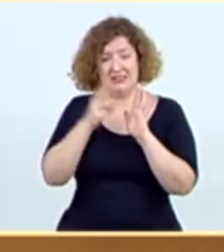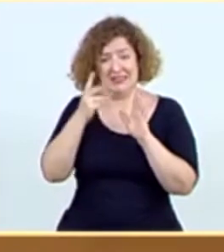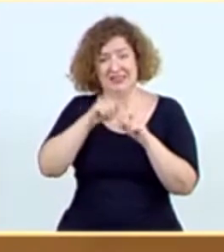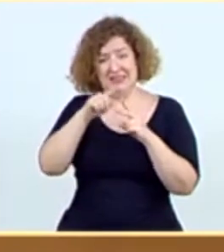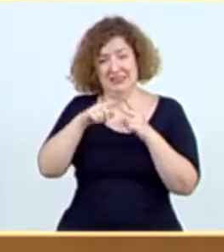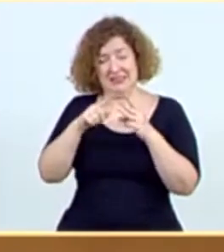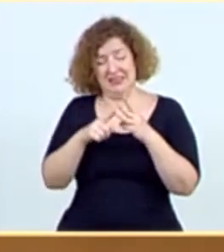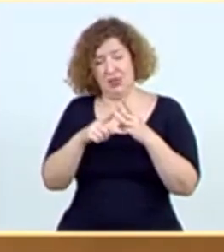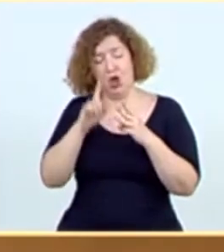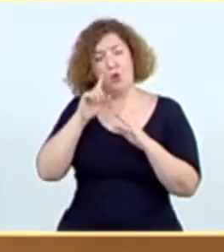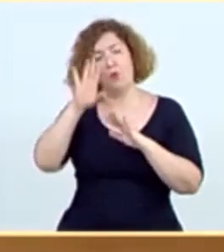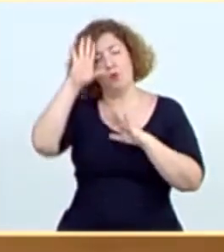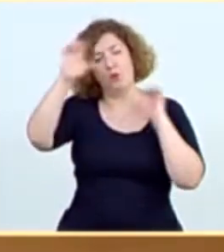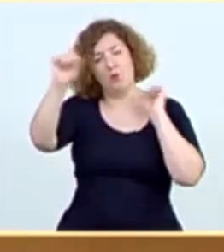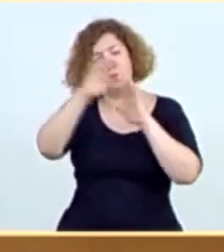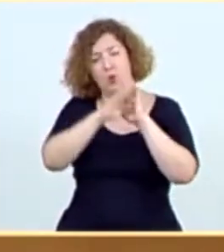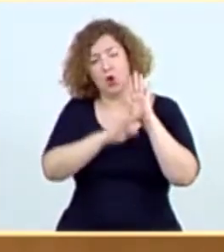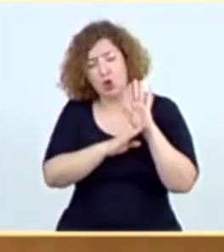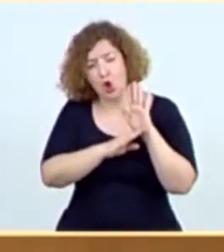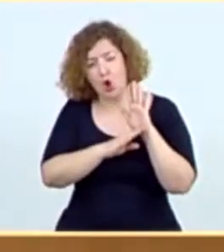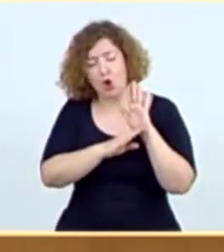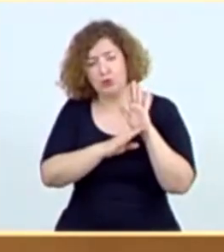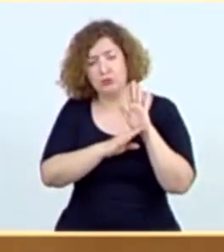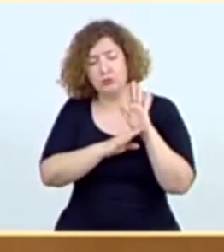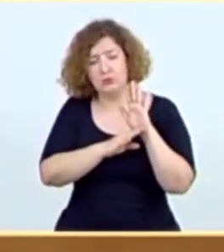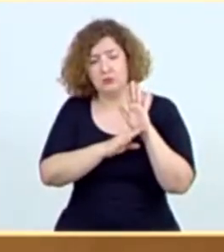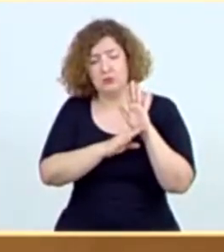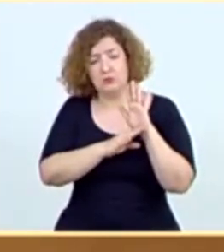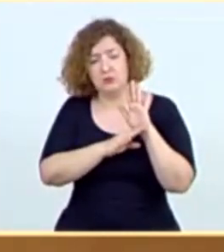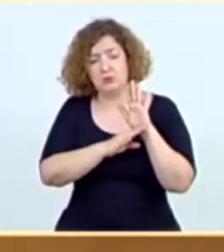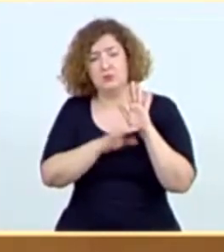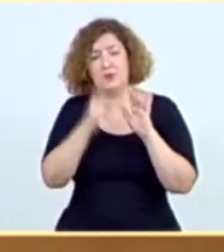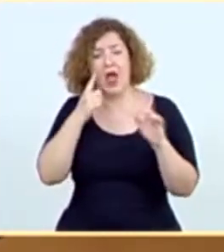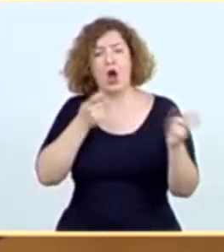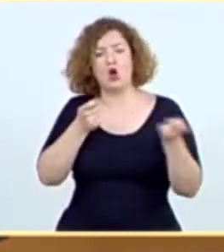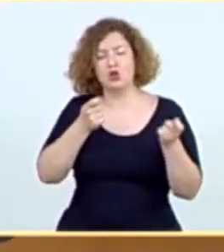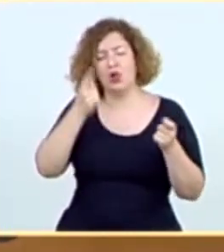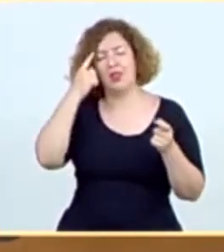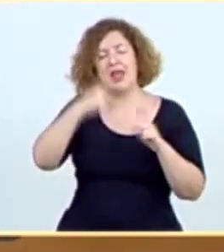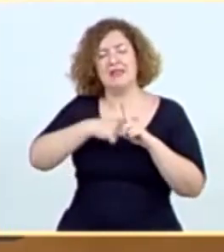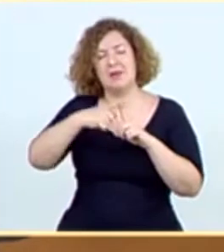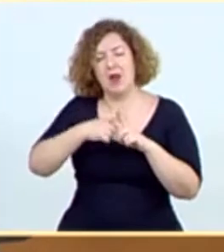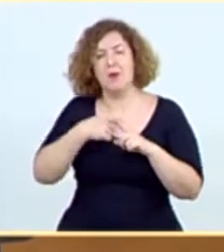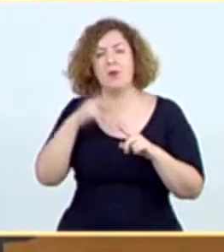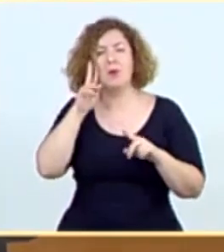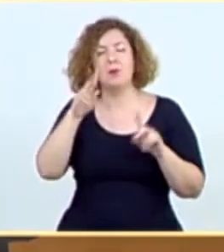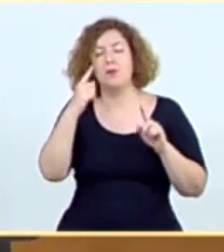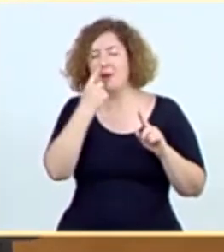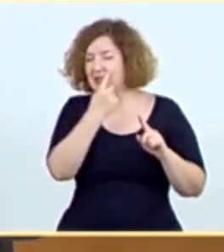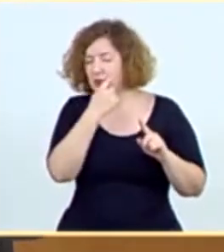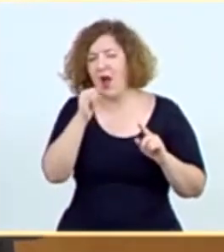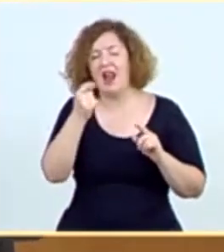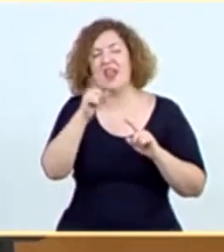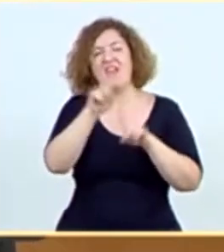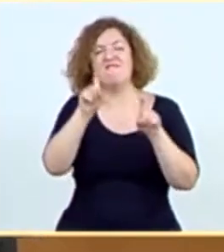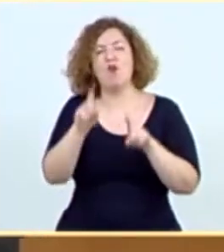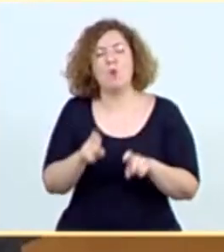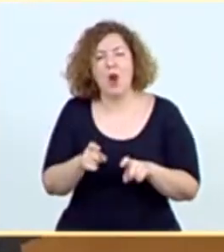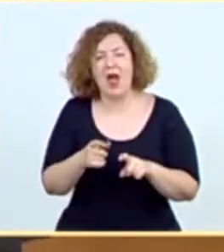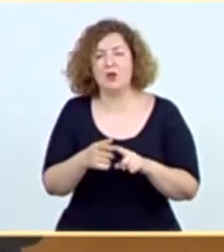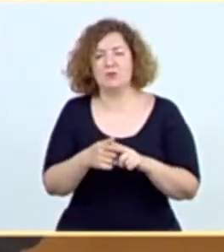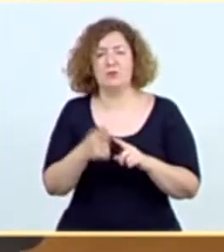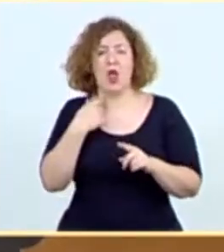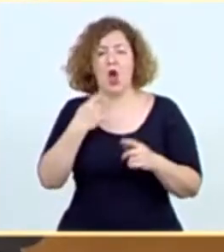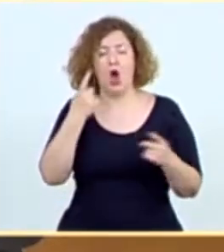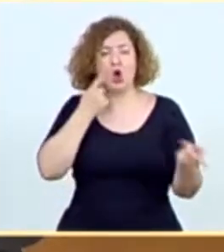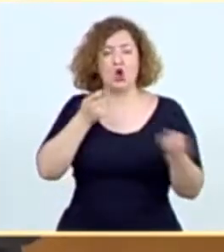criterios, el protocolo establecido con control de temperatura, control visual y el formulario para controlar las visitas